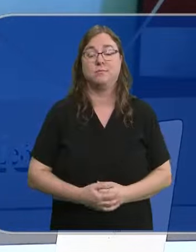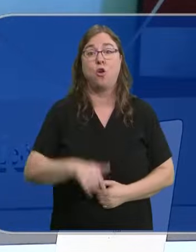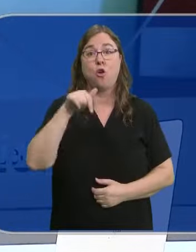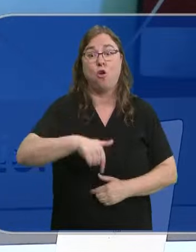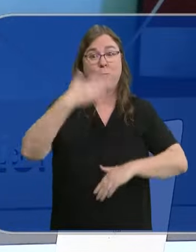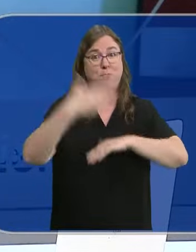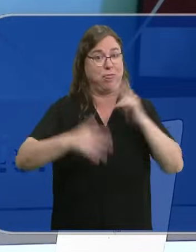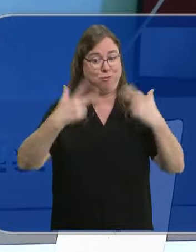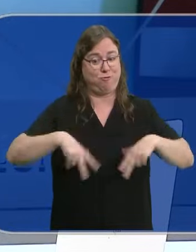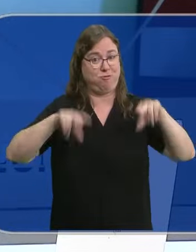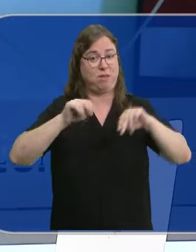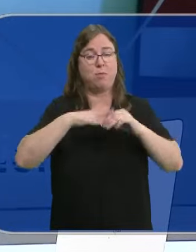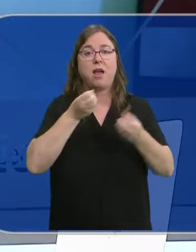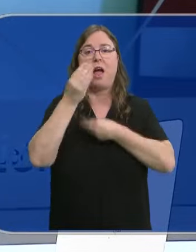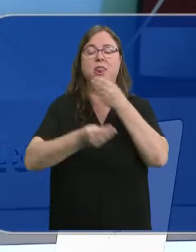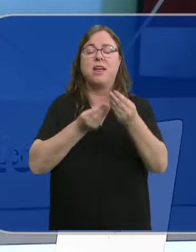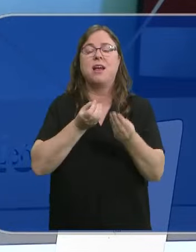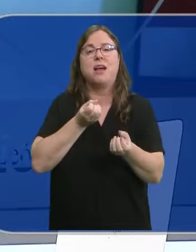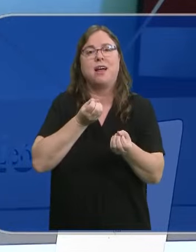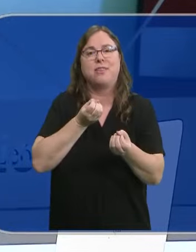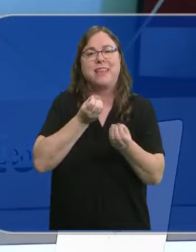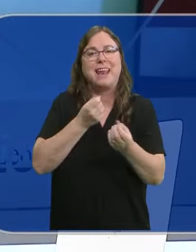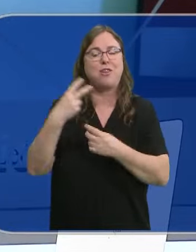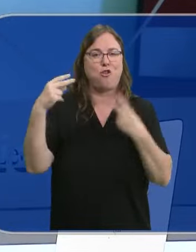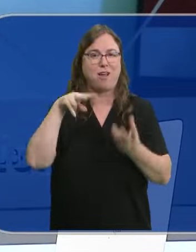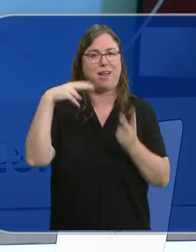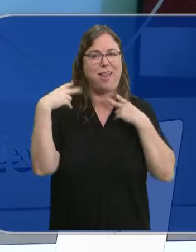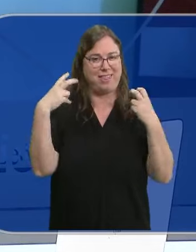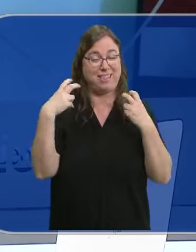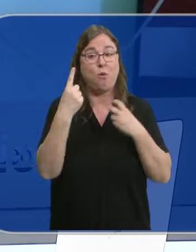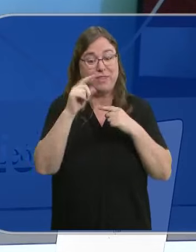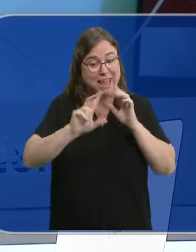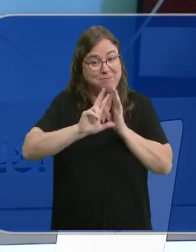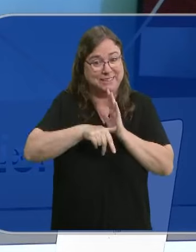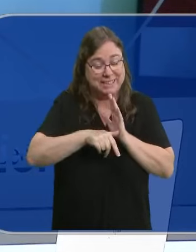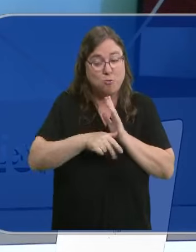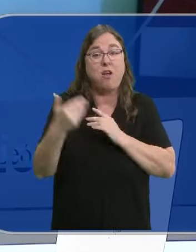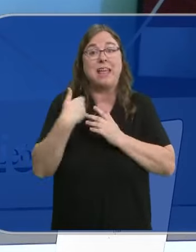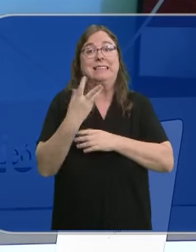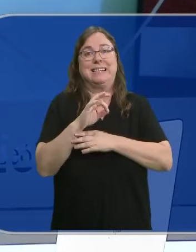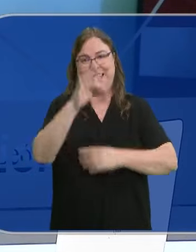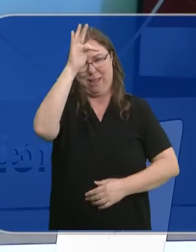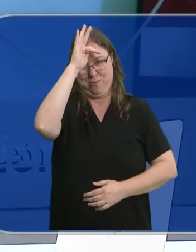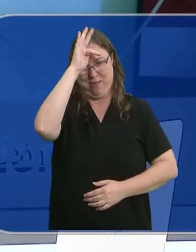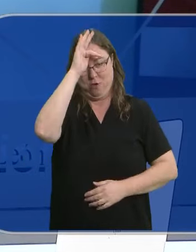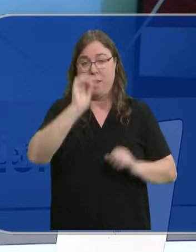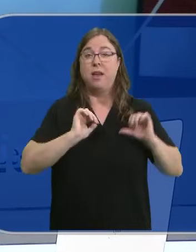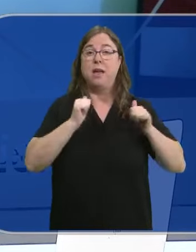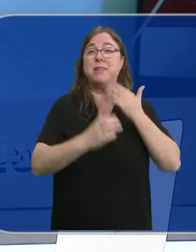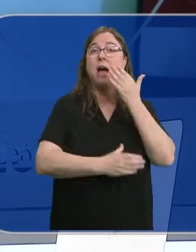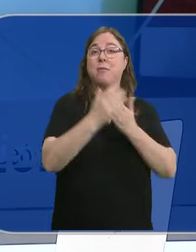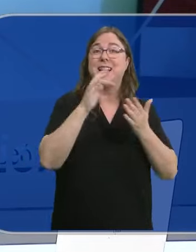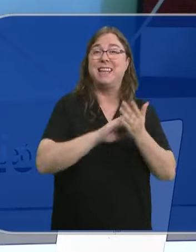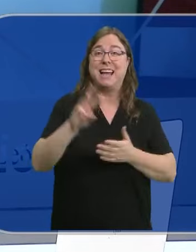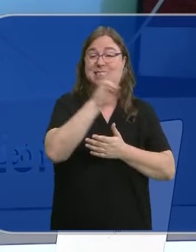Hoy acaba el plazo para presentar la declaración de la renta. día más tarde de lo habitual, porque el día 30 cayó en domingo. La campaña se inició el miércoles 3 de